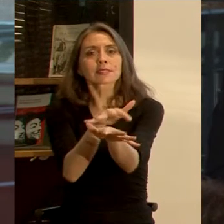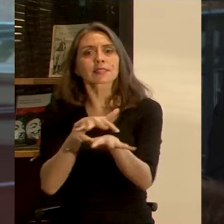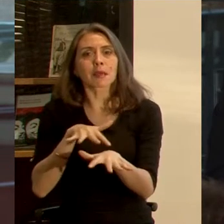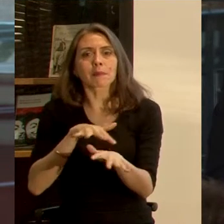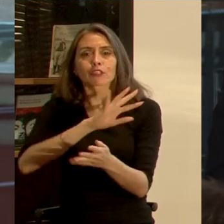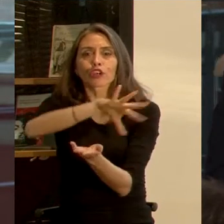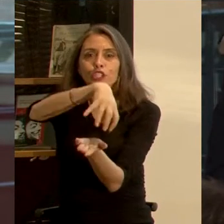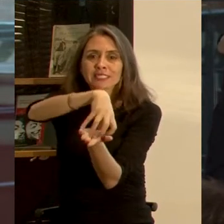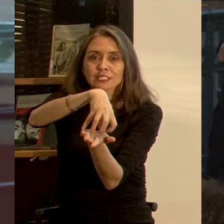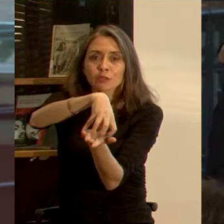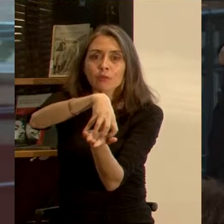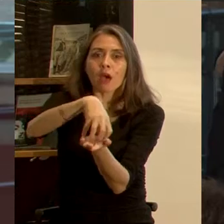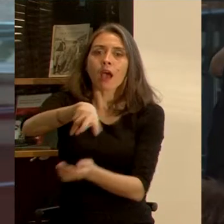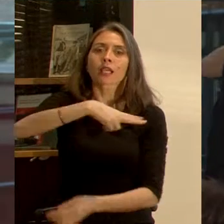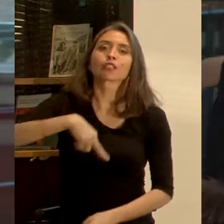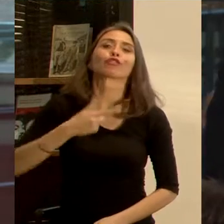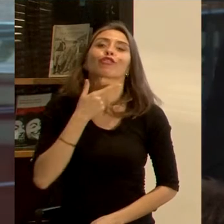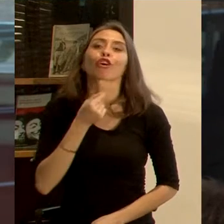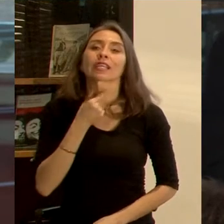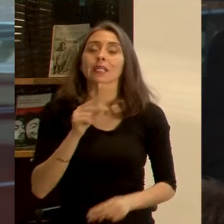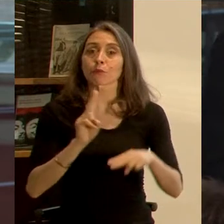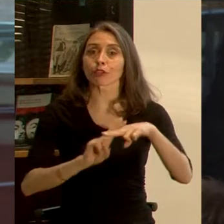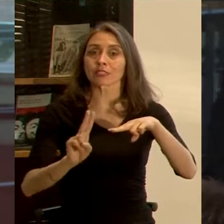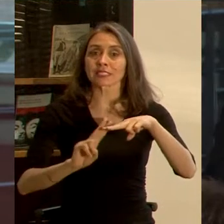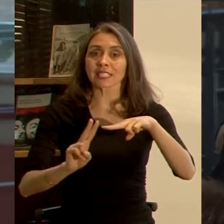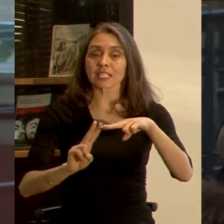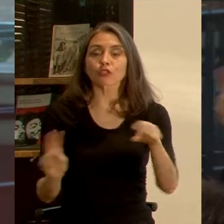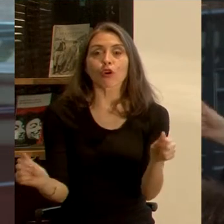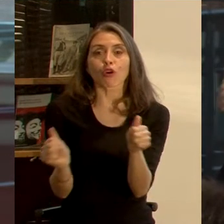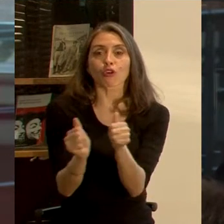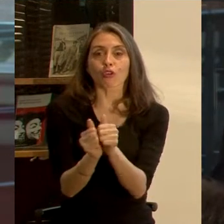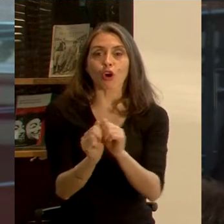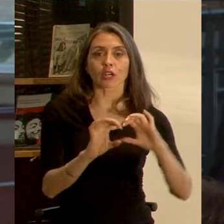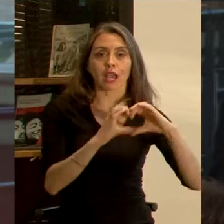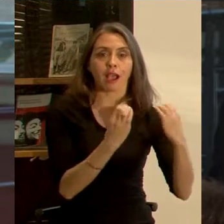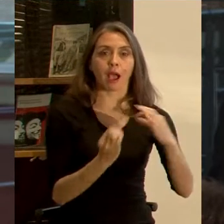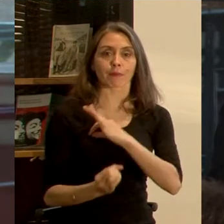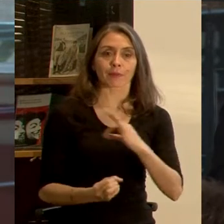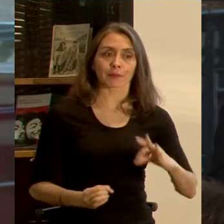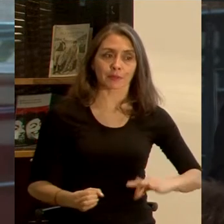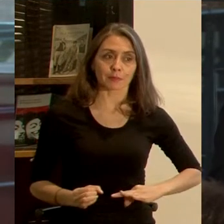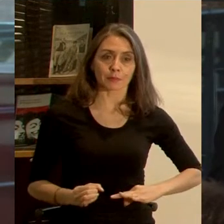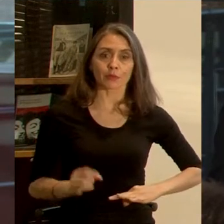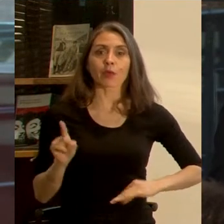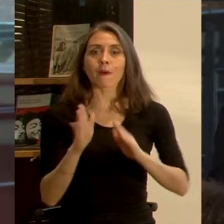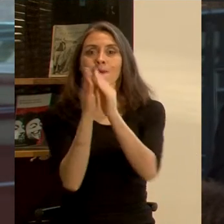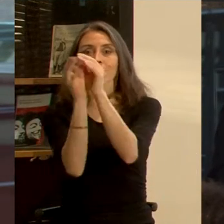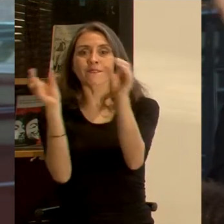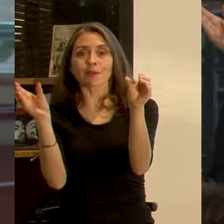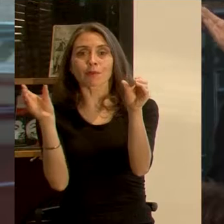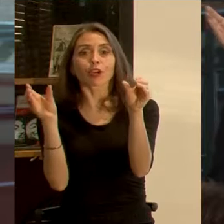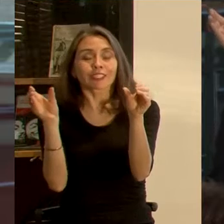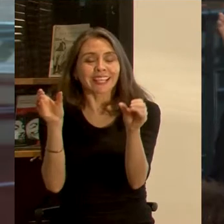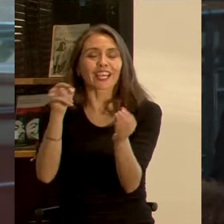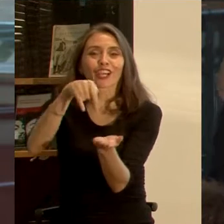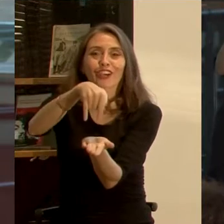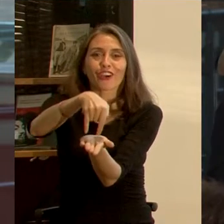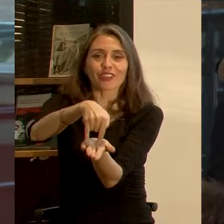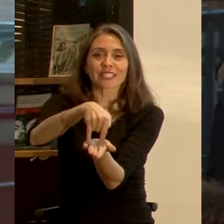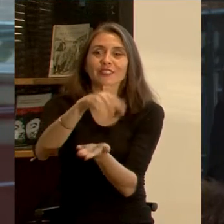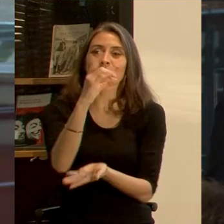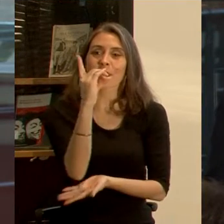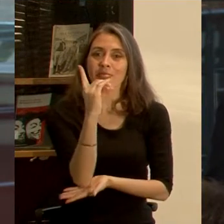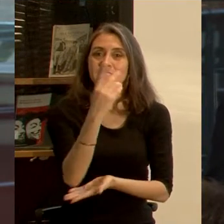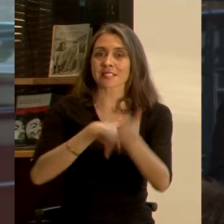La ciudad que queremos, desarrollado en conjunto con la Cámara de Diputados y la Biblioteca del Congreso en